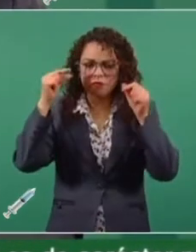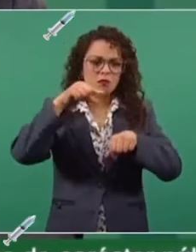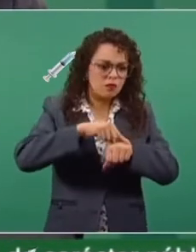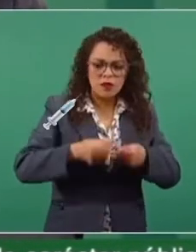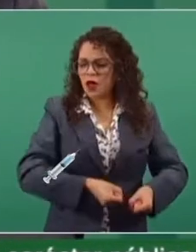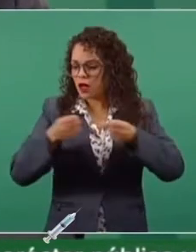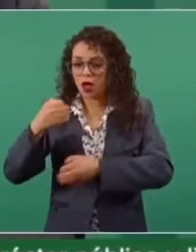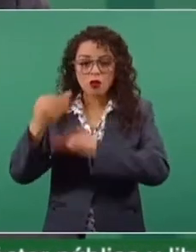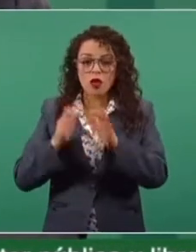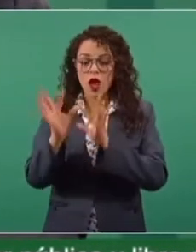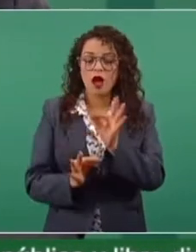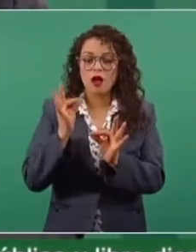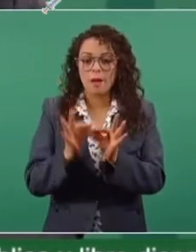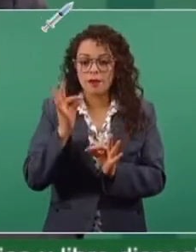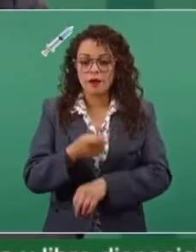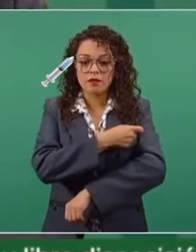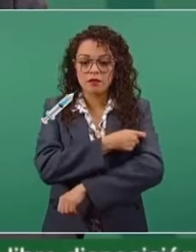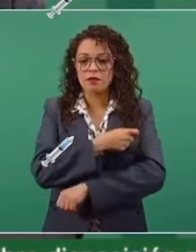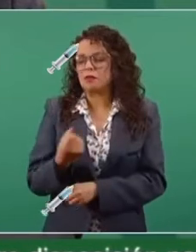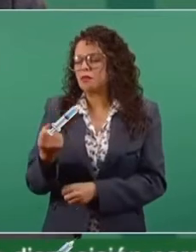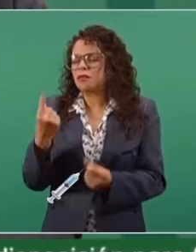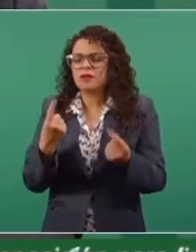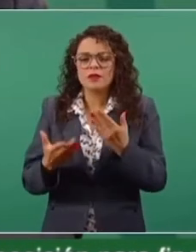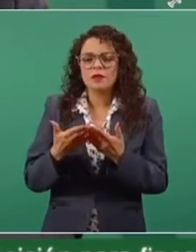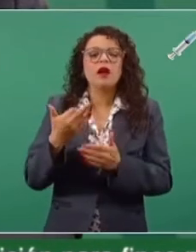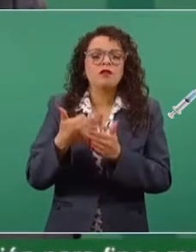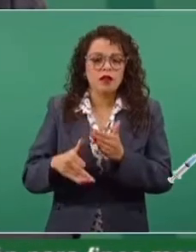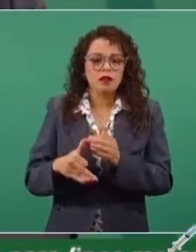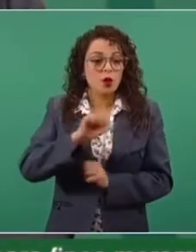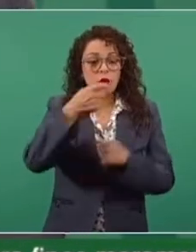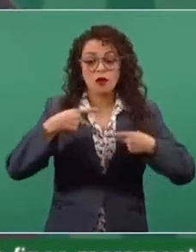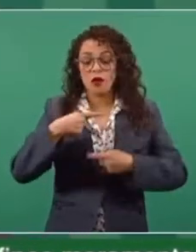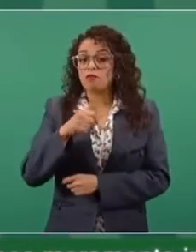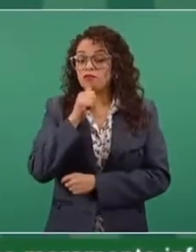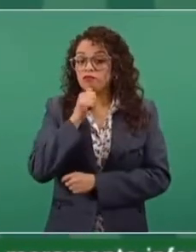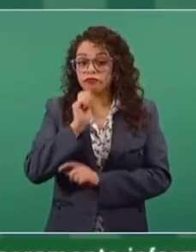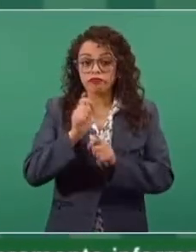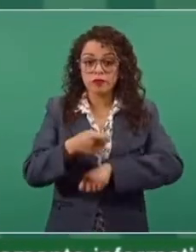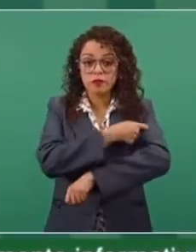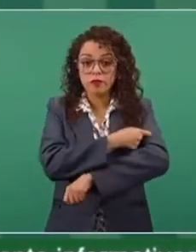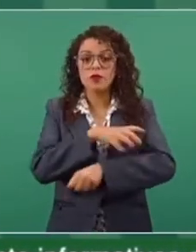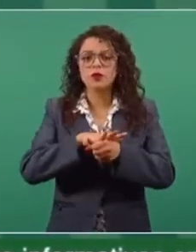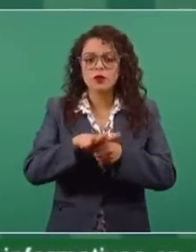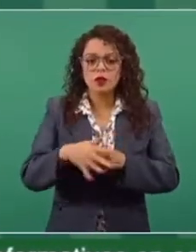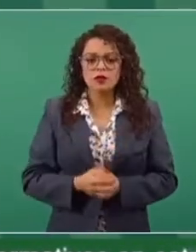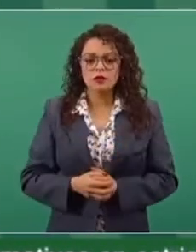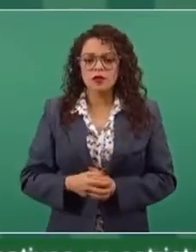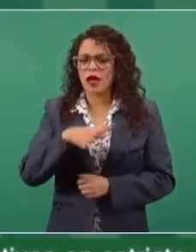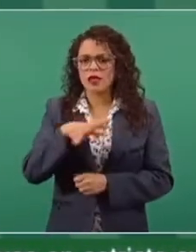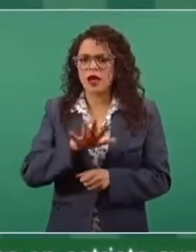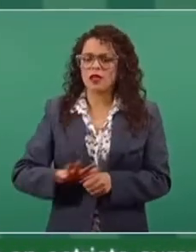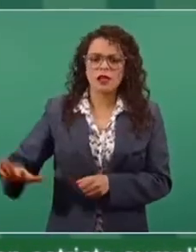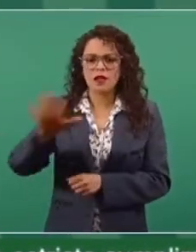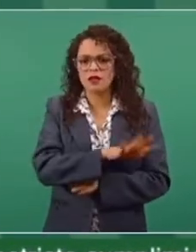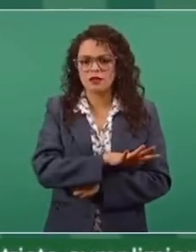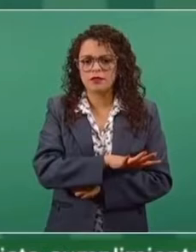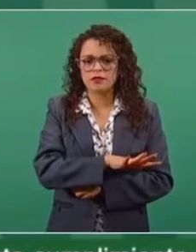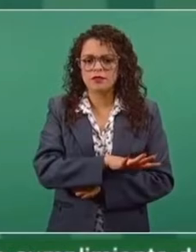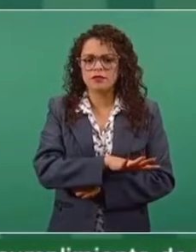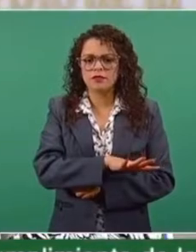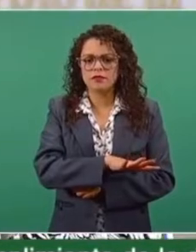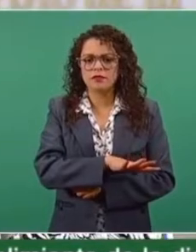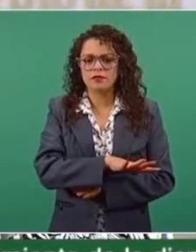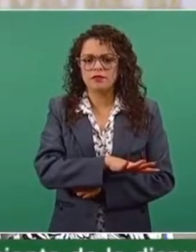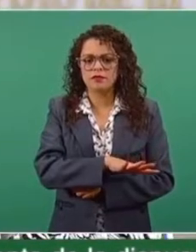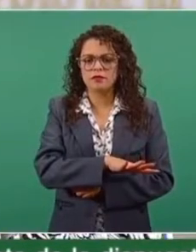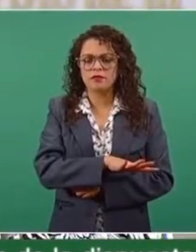todos, todos han sido vacunados, deben de faltar algunos. Los que no se han podido vacunar son médicos en general, que no